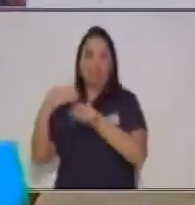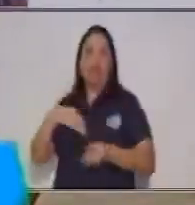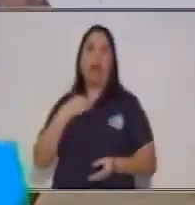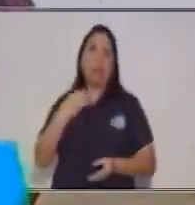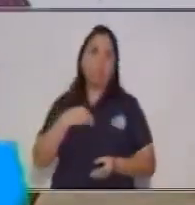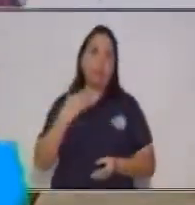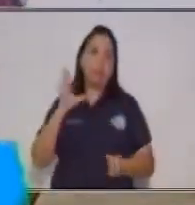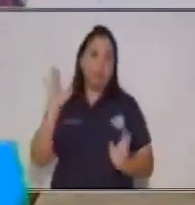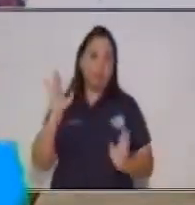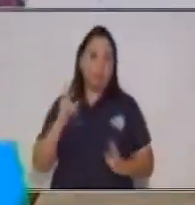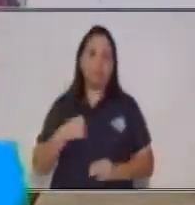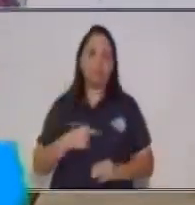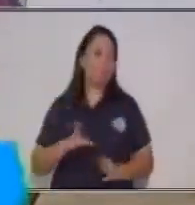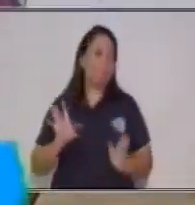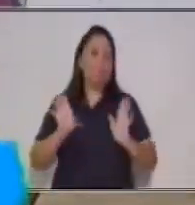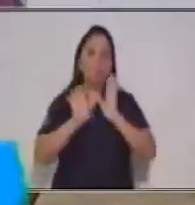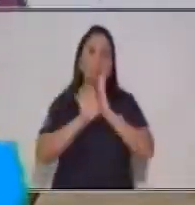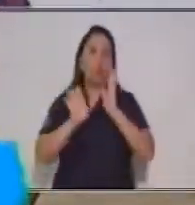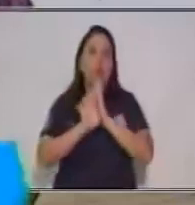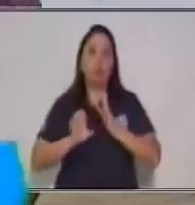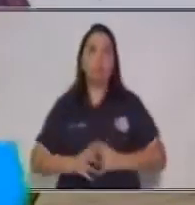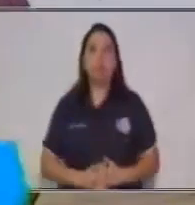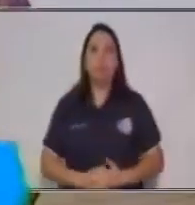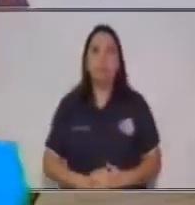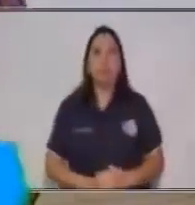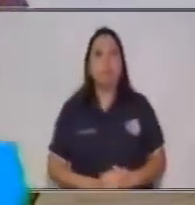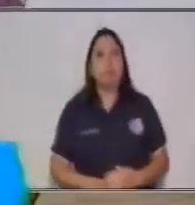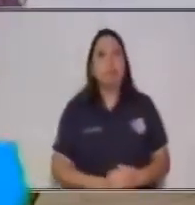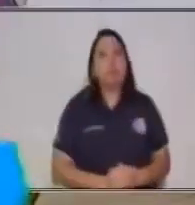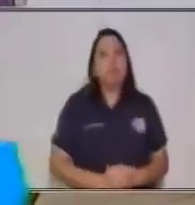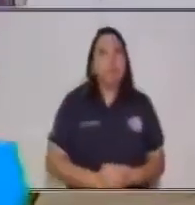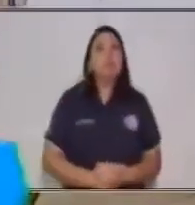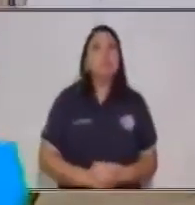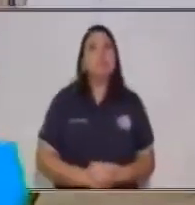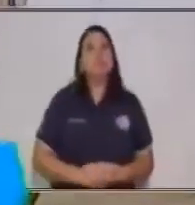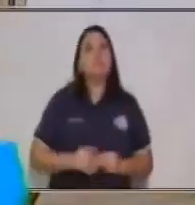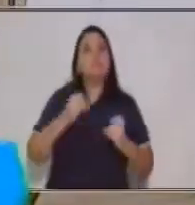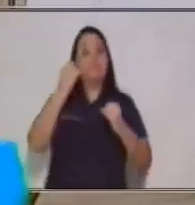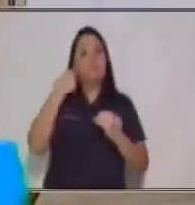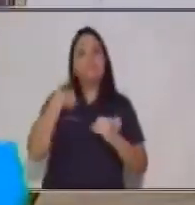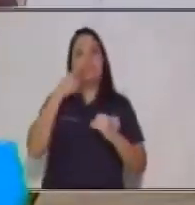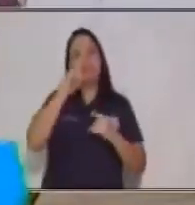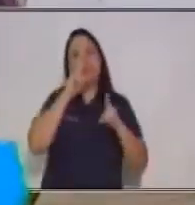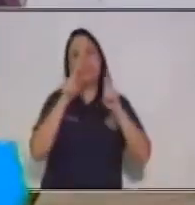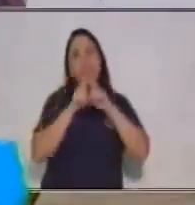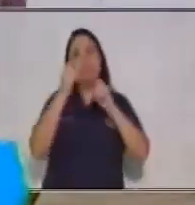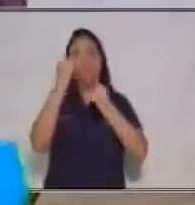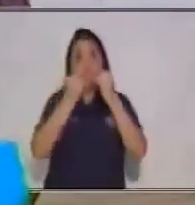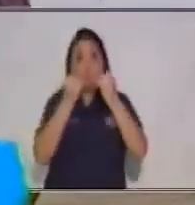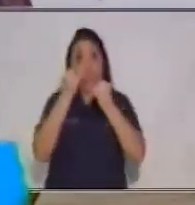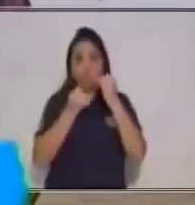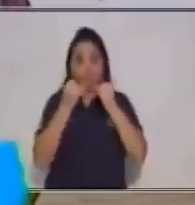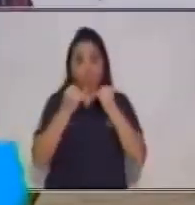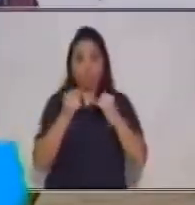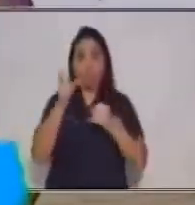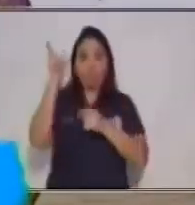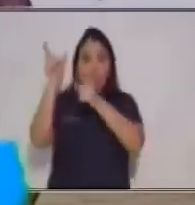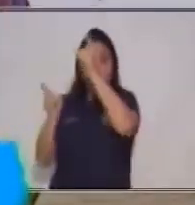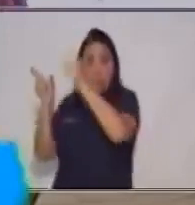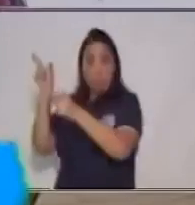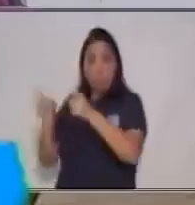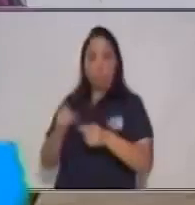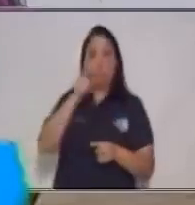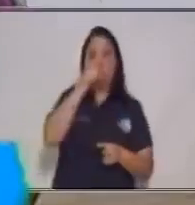cambiaría esto, yo le agregaría esto, porque al final son las demás personas quienes van a leer lo que nosotros estamos